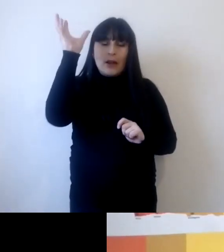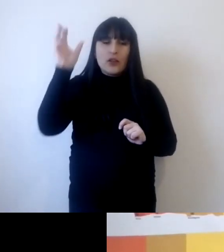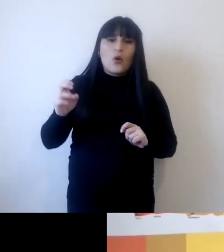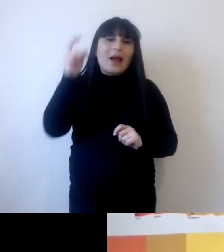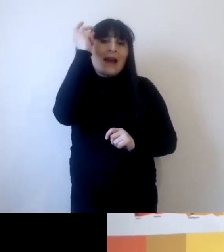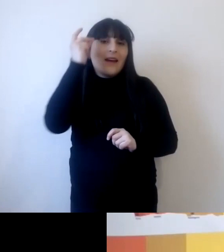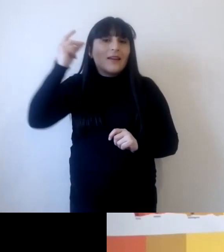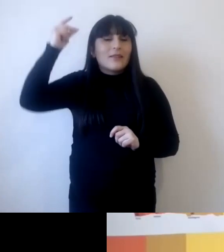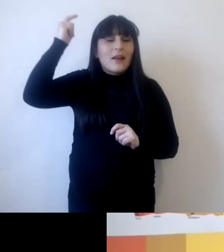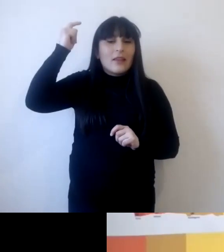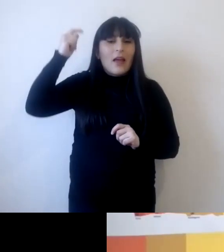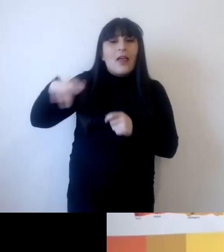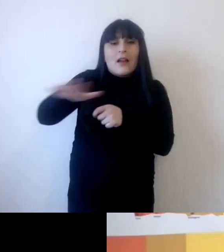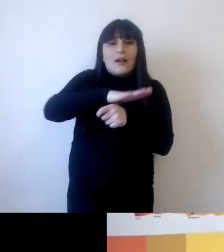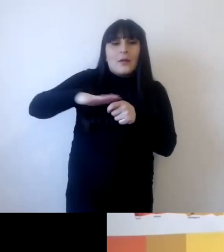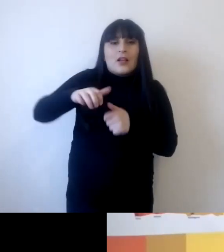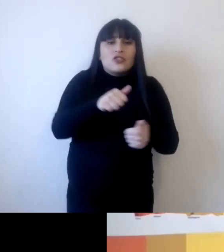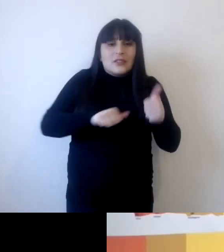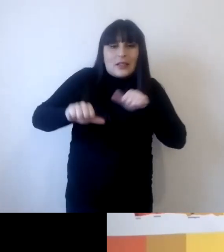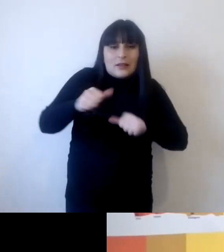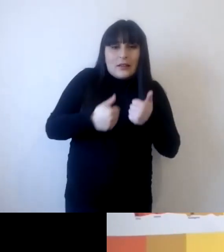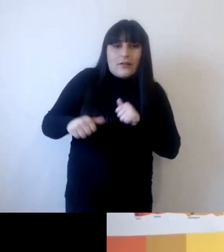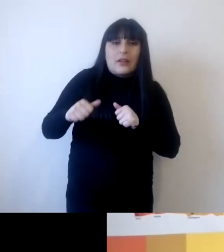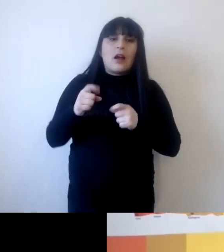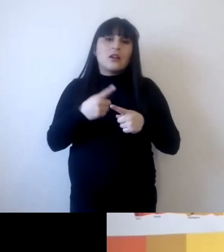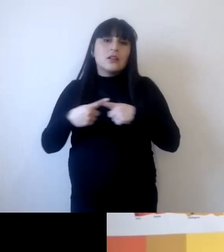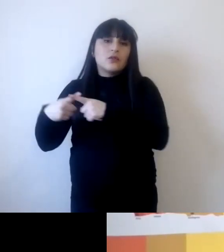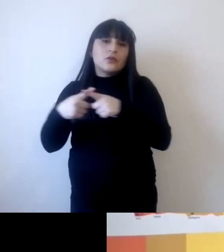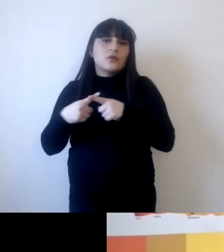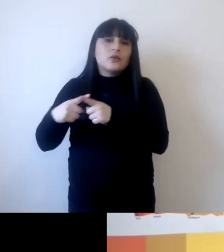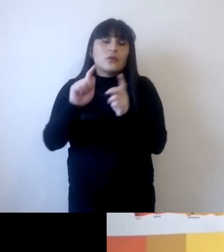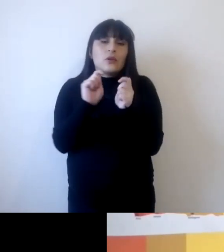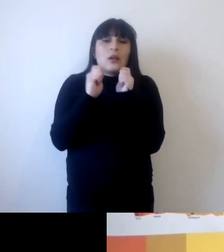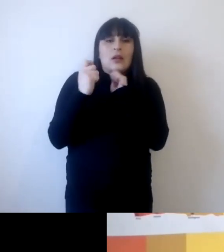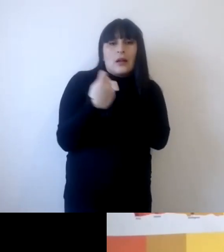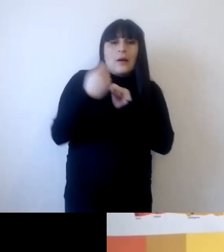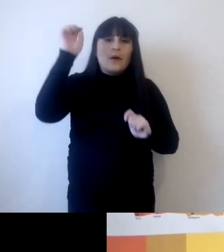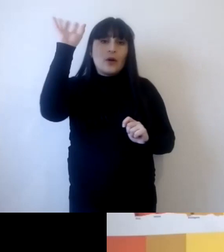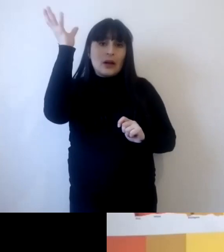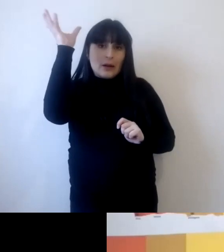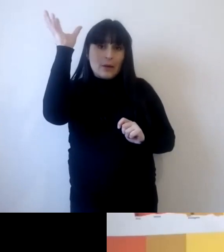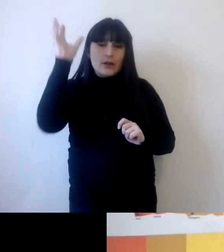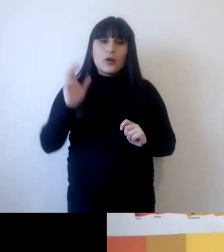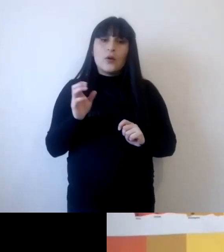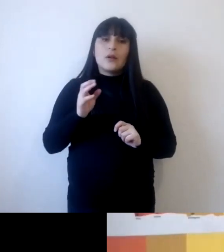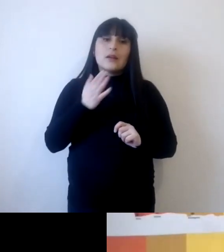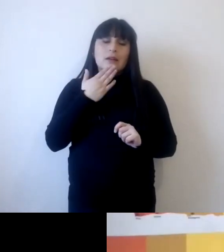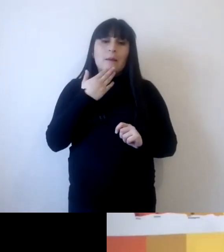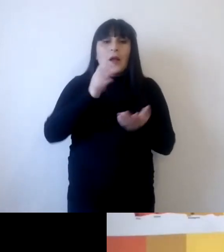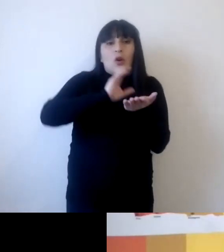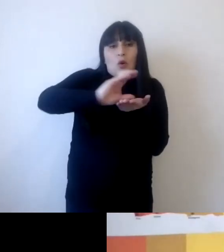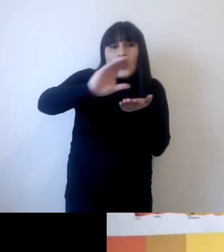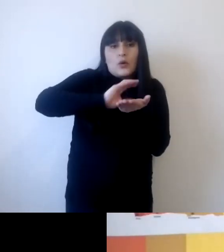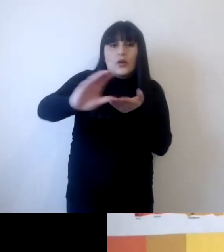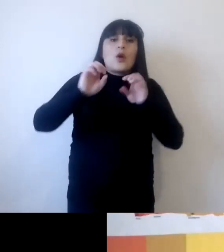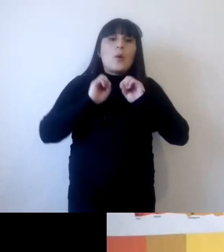representaciones científicas y las representaciones sociales del cambio climático y por supuesto las sugerencias para educar en el